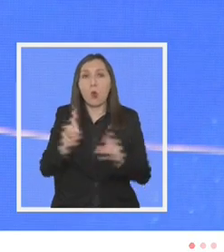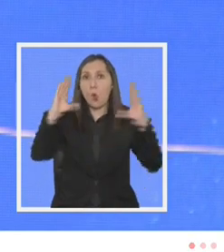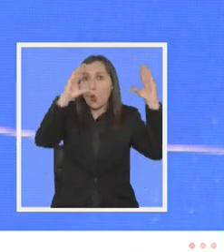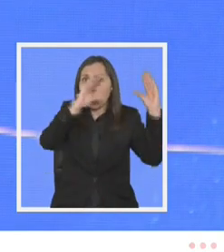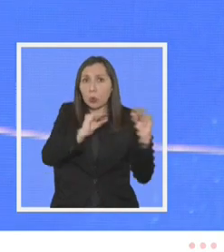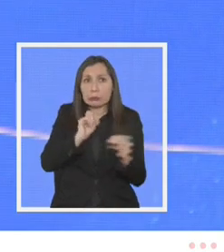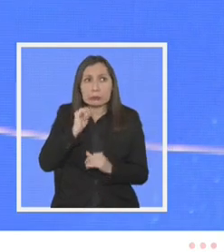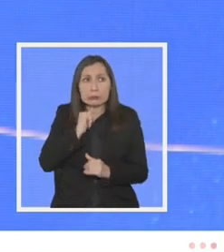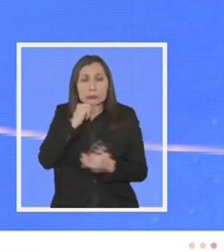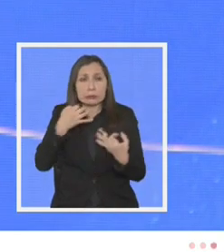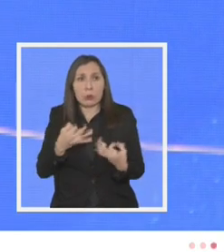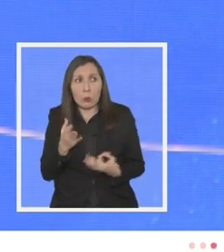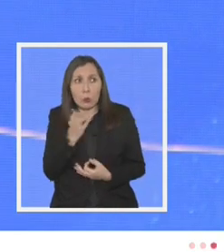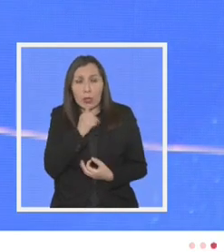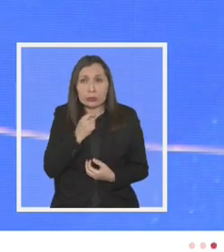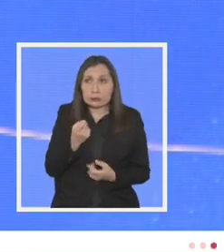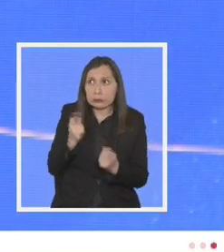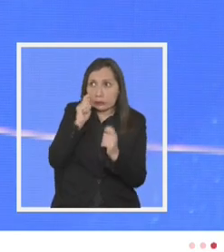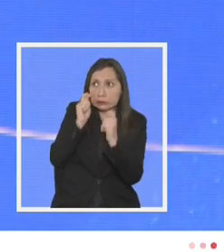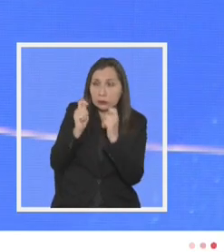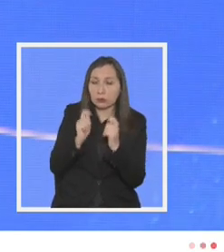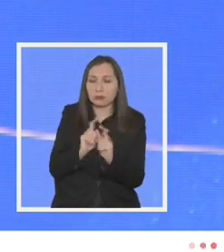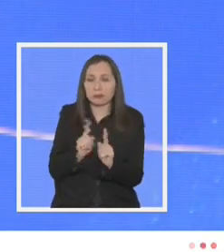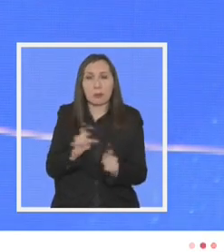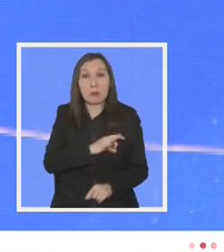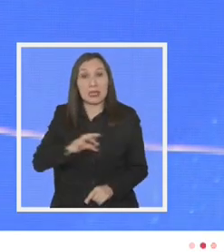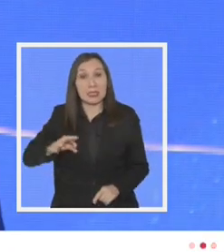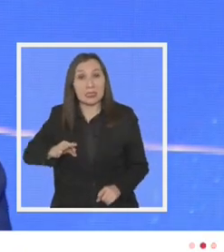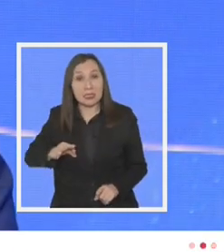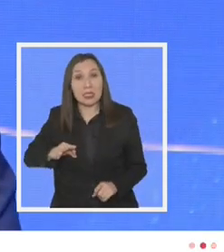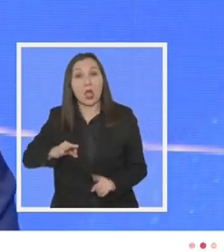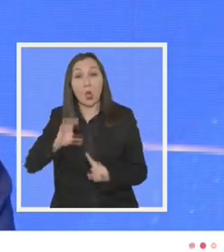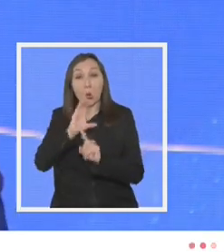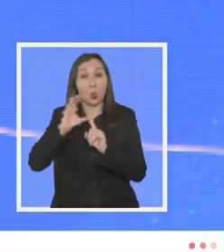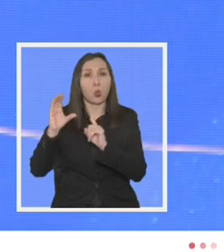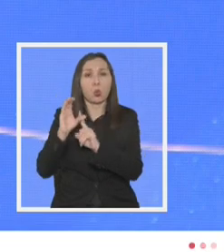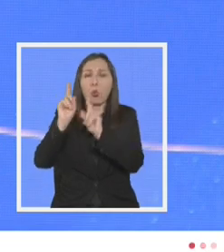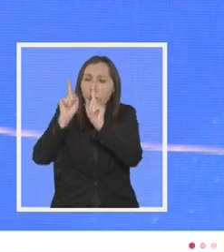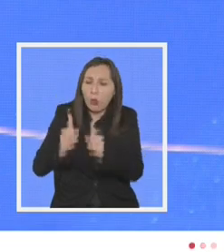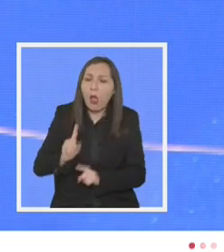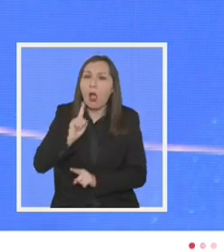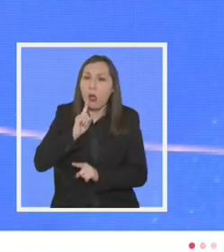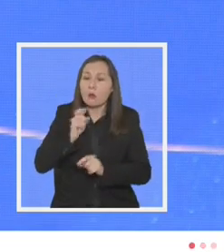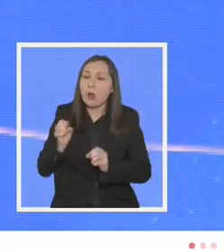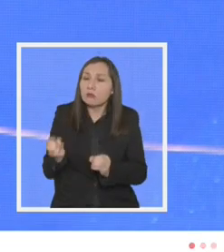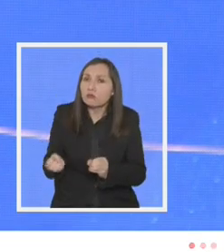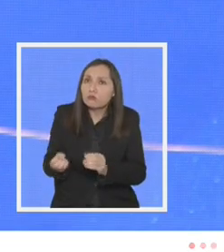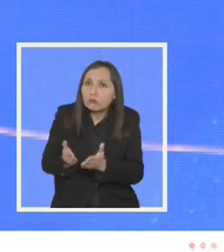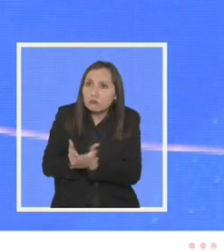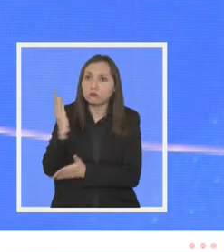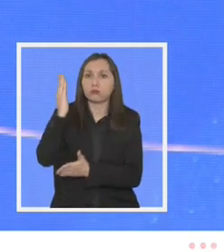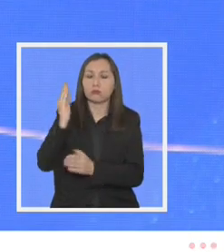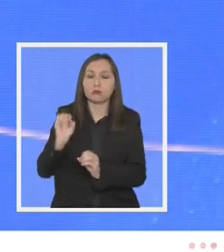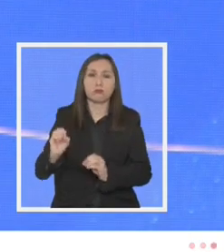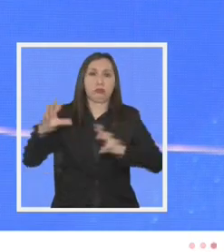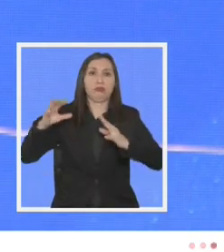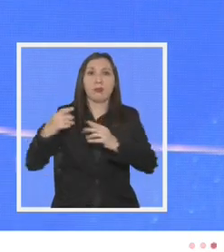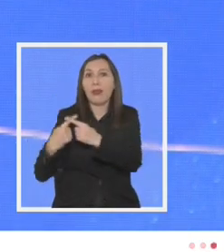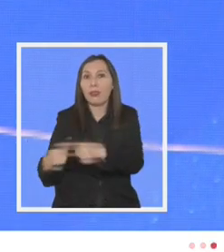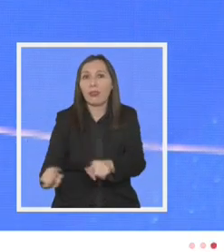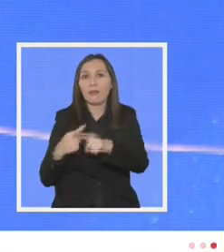sinónimo de inseguridad el ministerio de cultura tiene que poder activar en